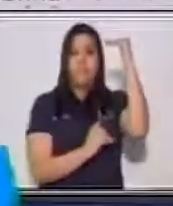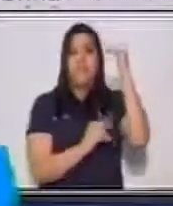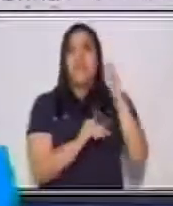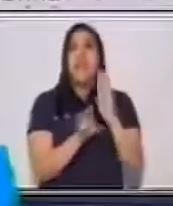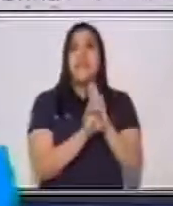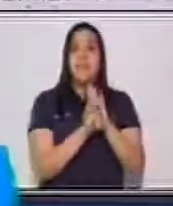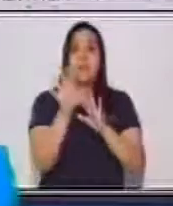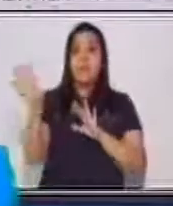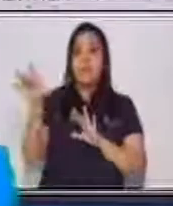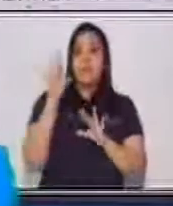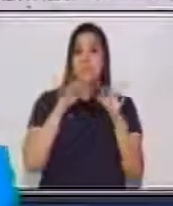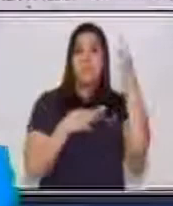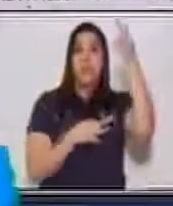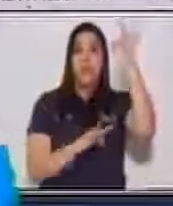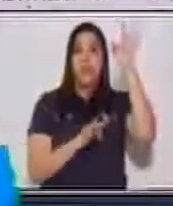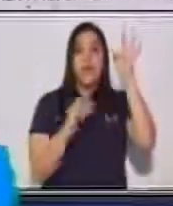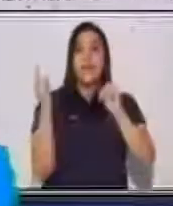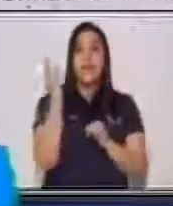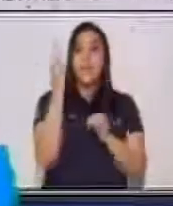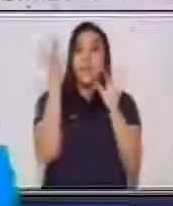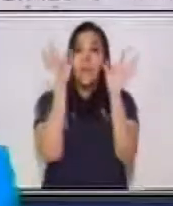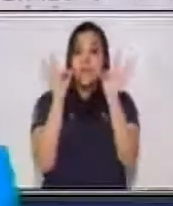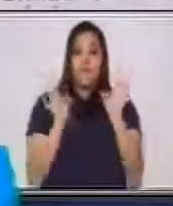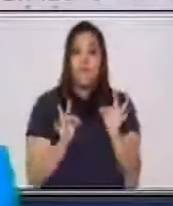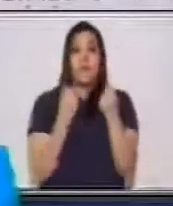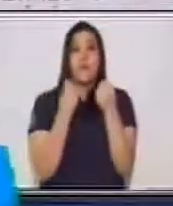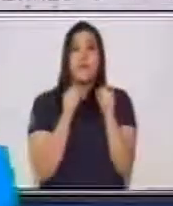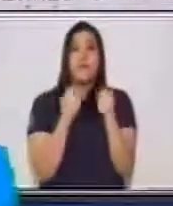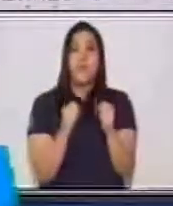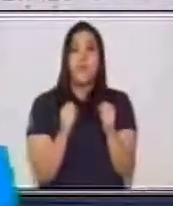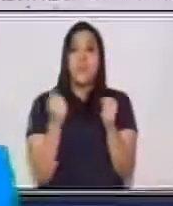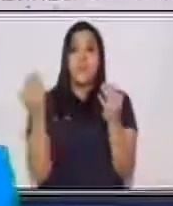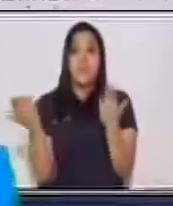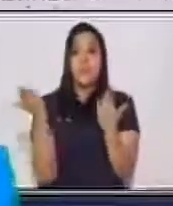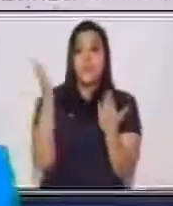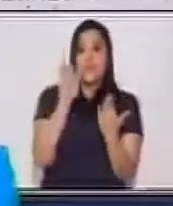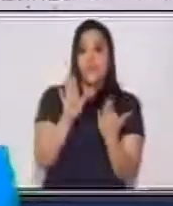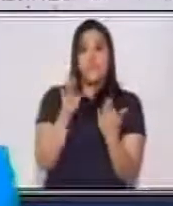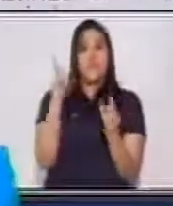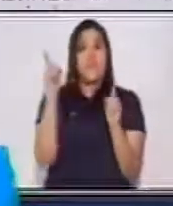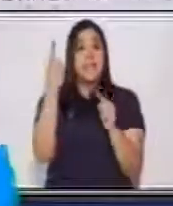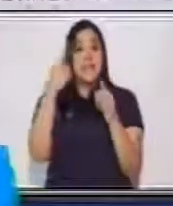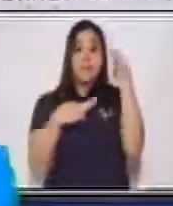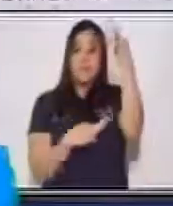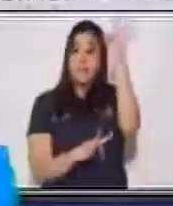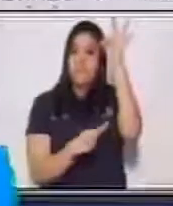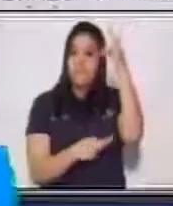la hoja y la primera forma de formar el trifoliar, de poder